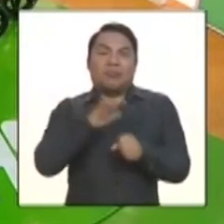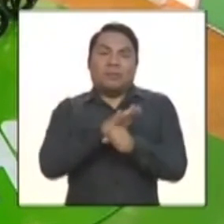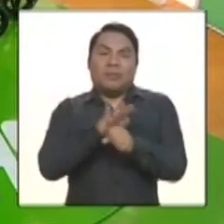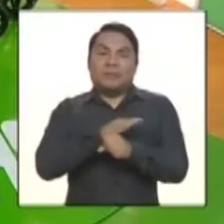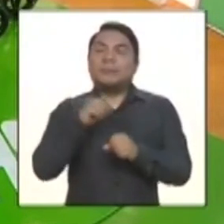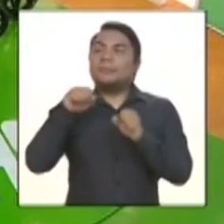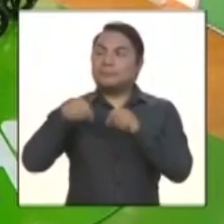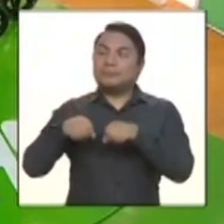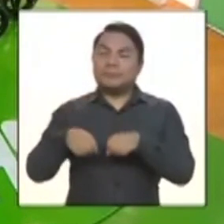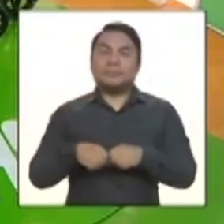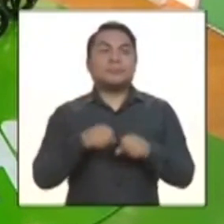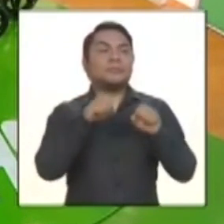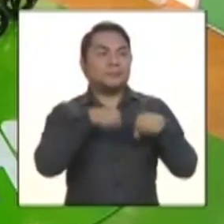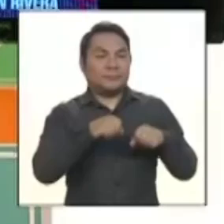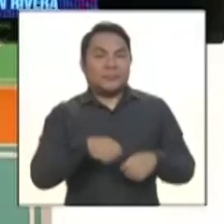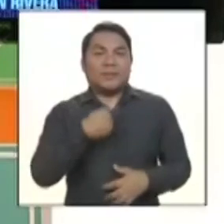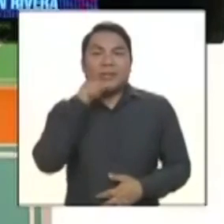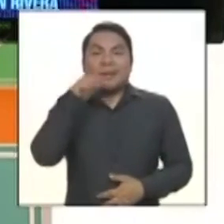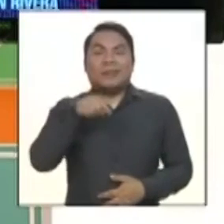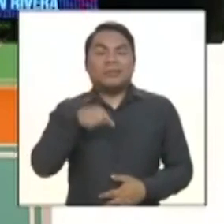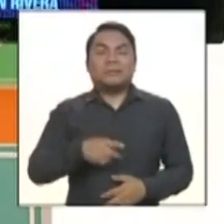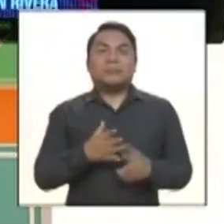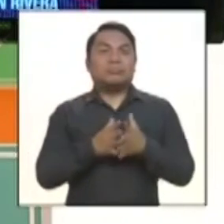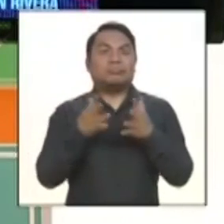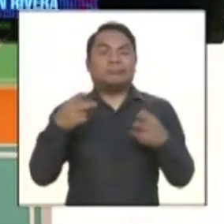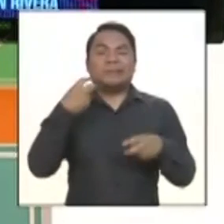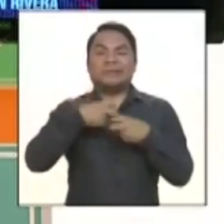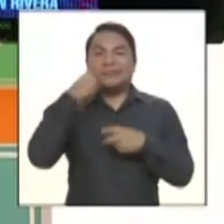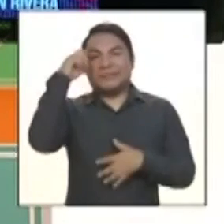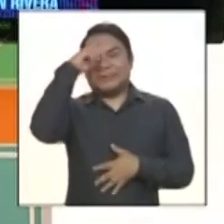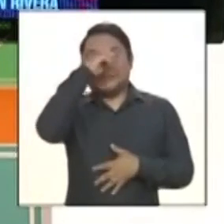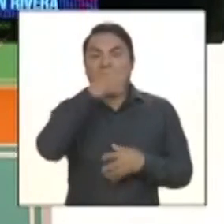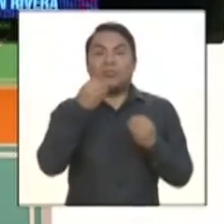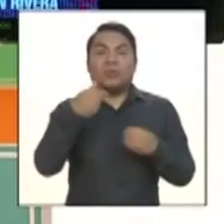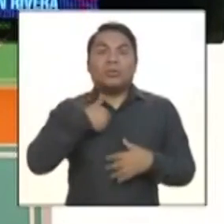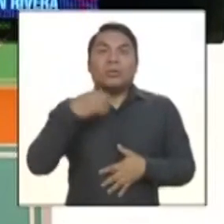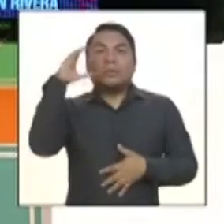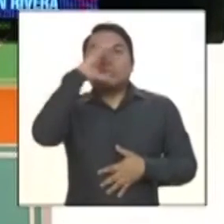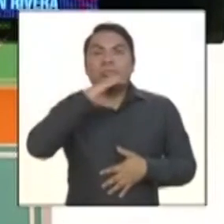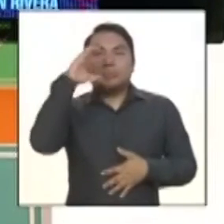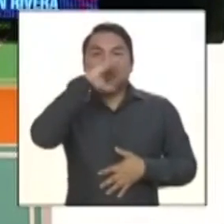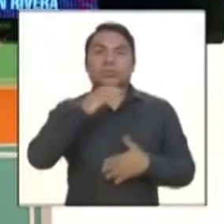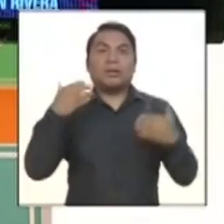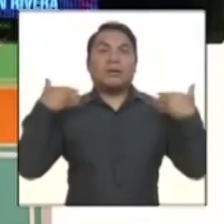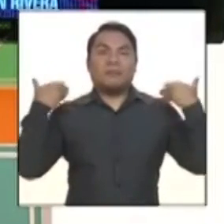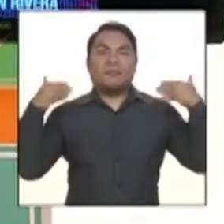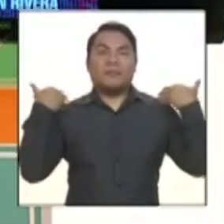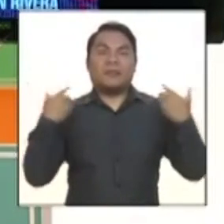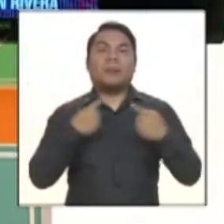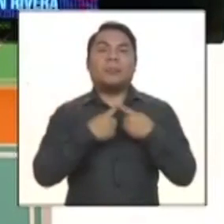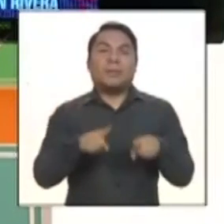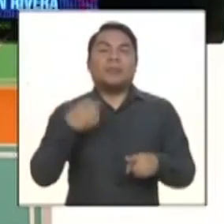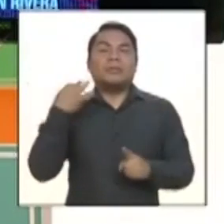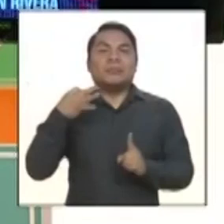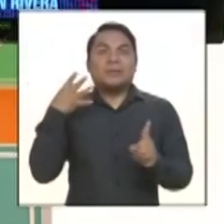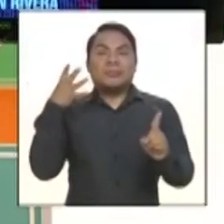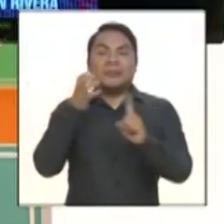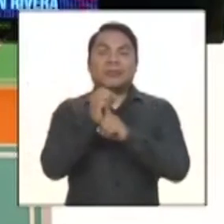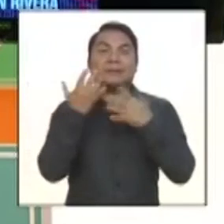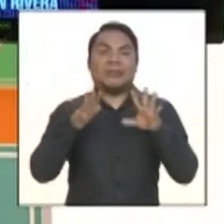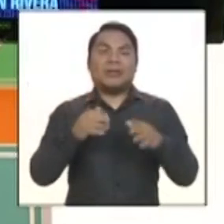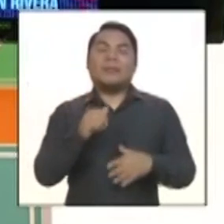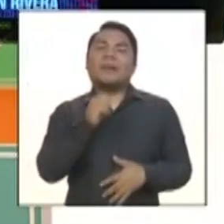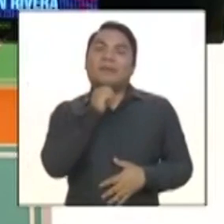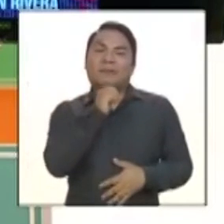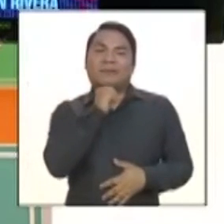Y eso es dramático porque en esa búsqueda de la felicidad, pues cada uno de ellos se encuentra un final que a veces no es